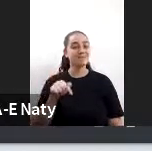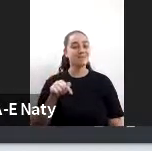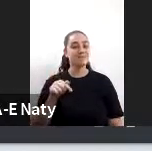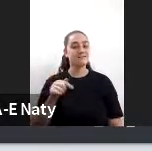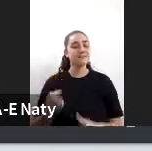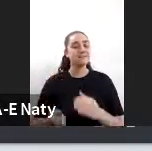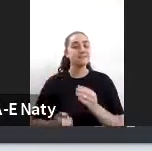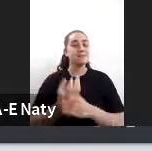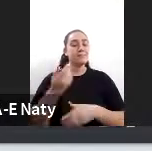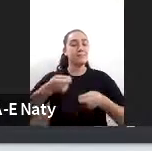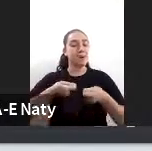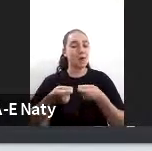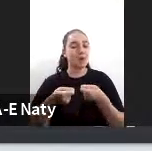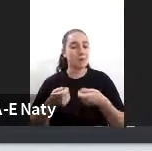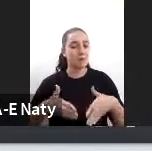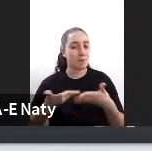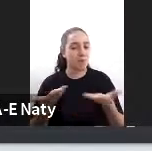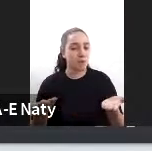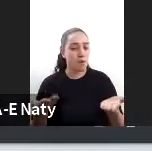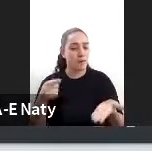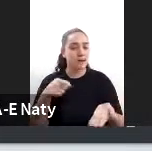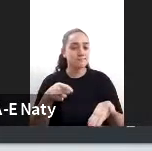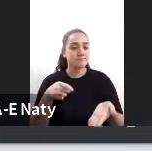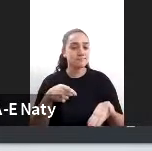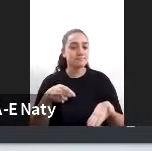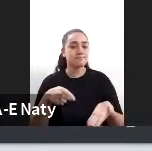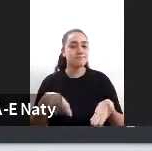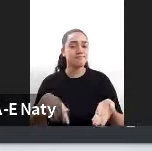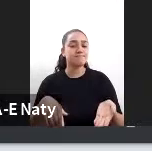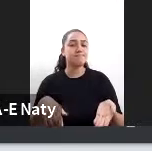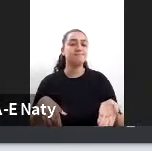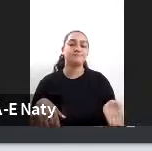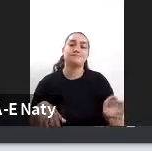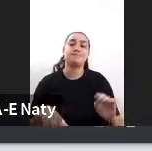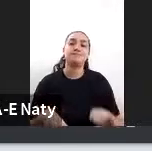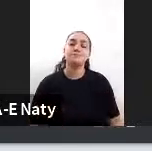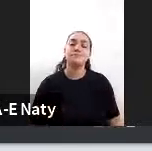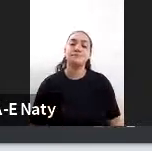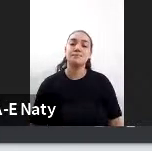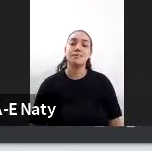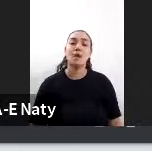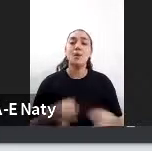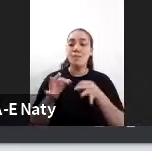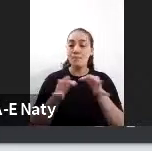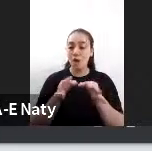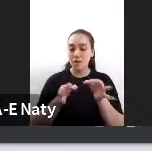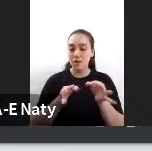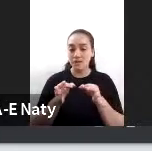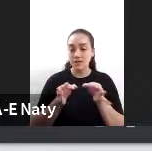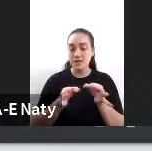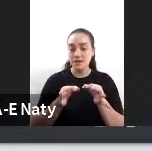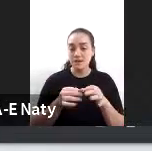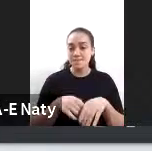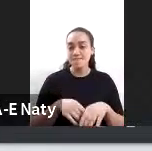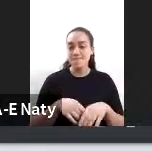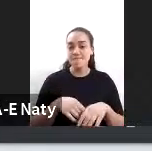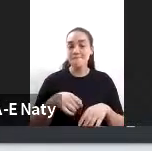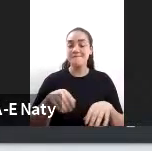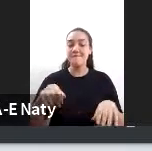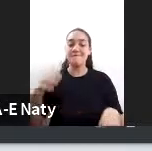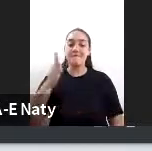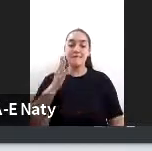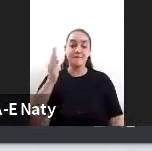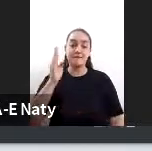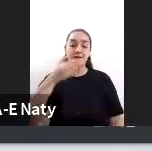pública el proyecto REFESFO el proyecto REFESFO que es la red federal de fibra óptica arranca